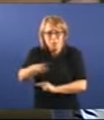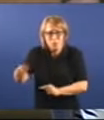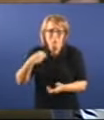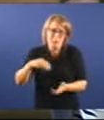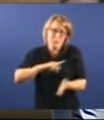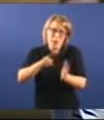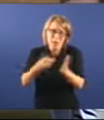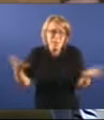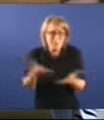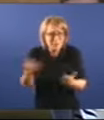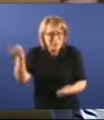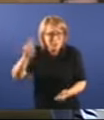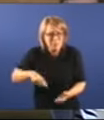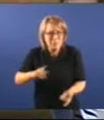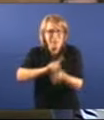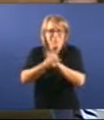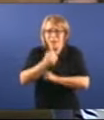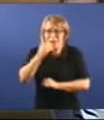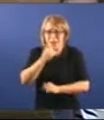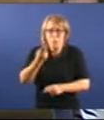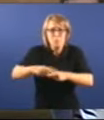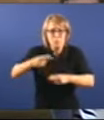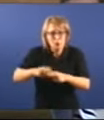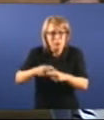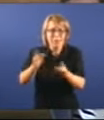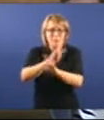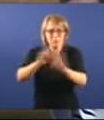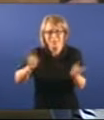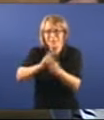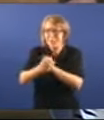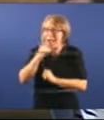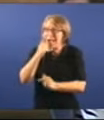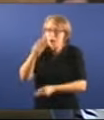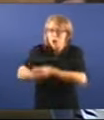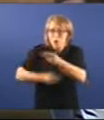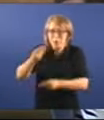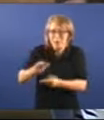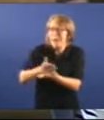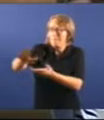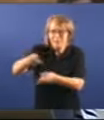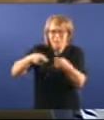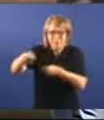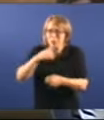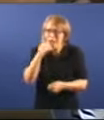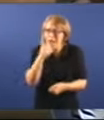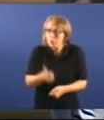emergencias, vai a cambiar a política forestal, vai a fazer algo a parte de negocio, señor Feijó?